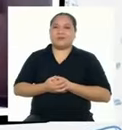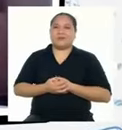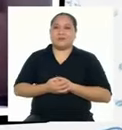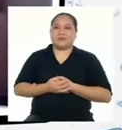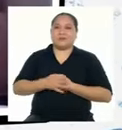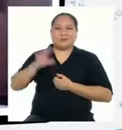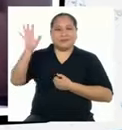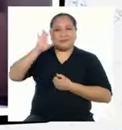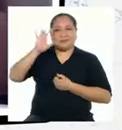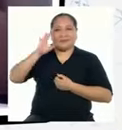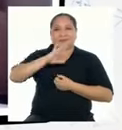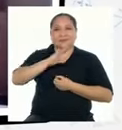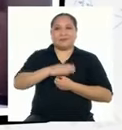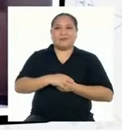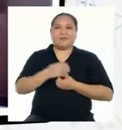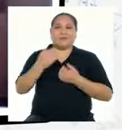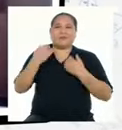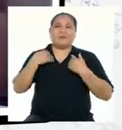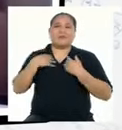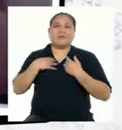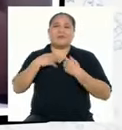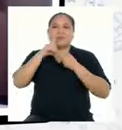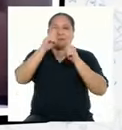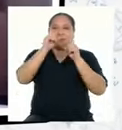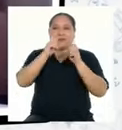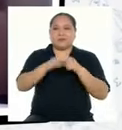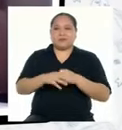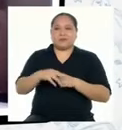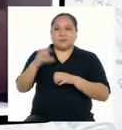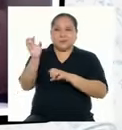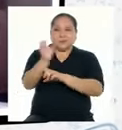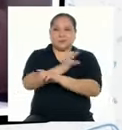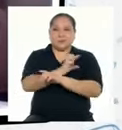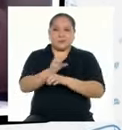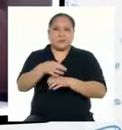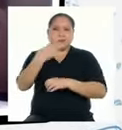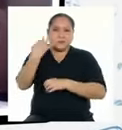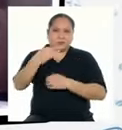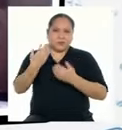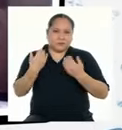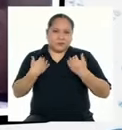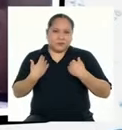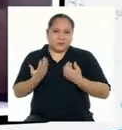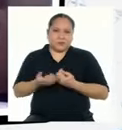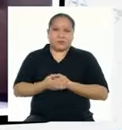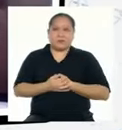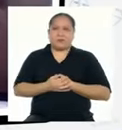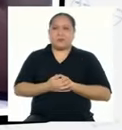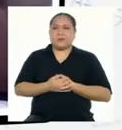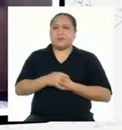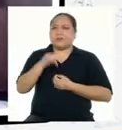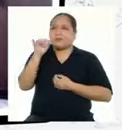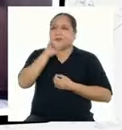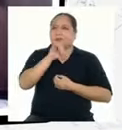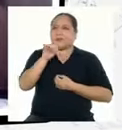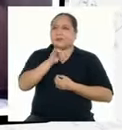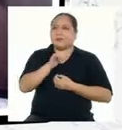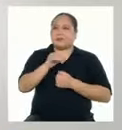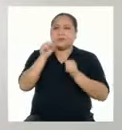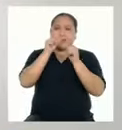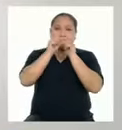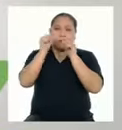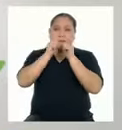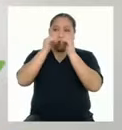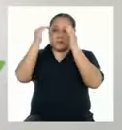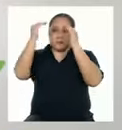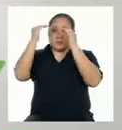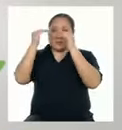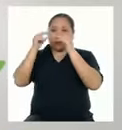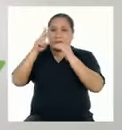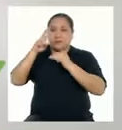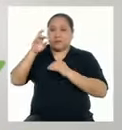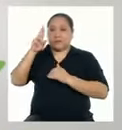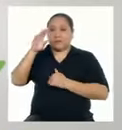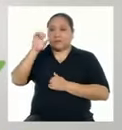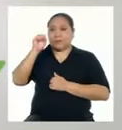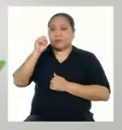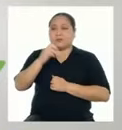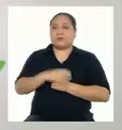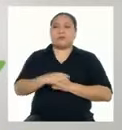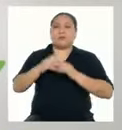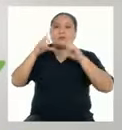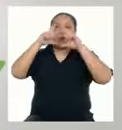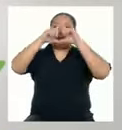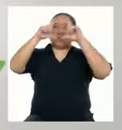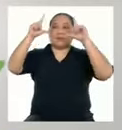Hola a todos Tengo una pregunta ¿Cómo siempre Tienen que tener Los mismos números De versos? La